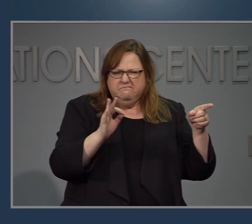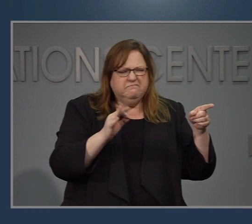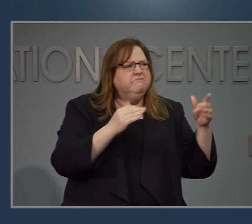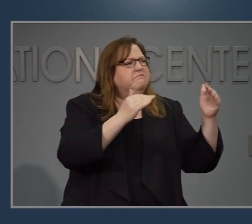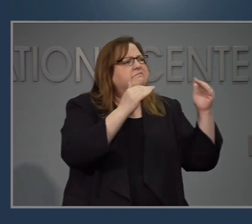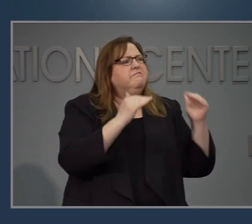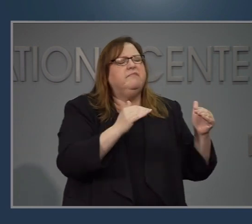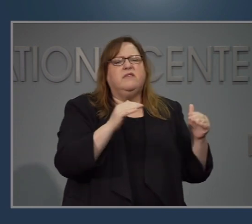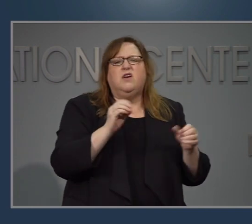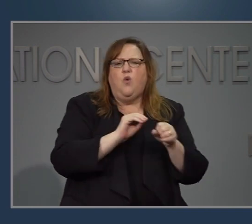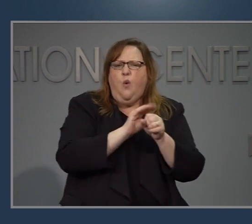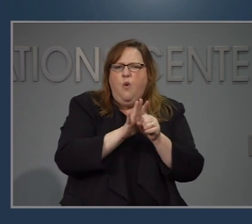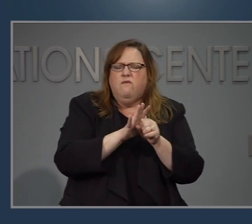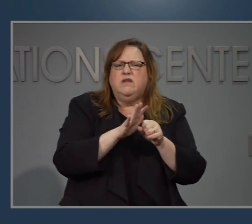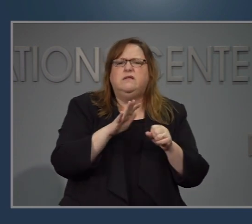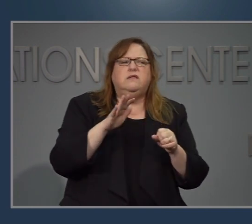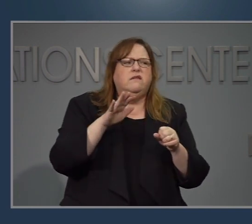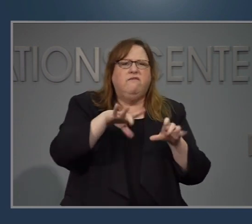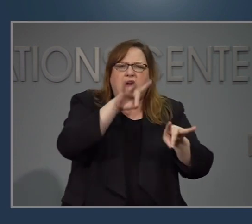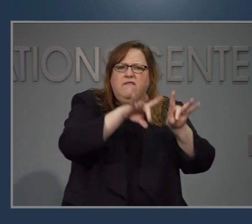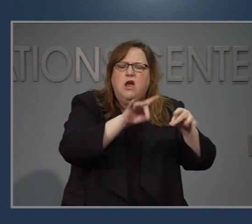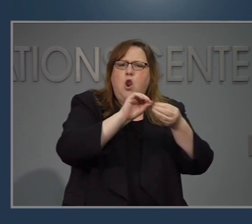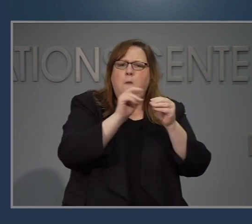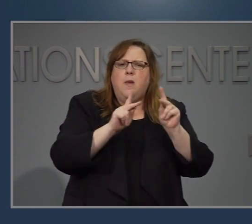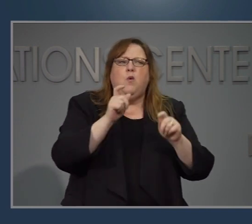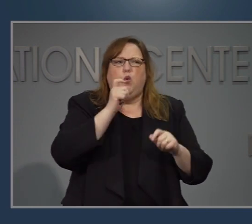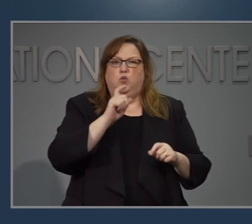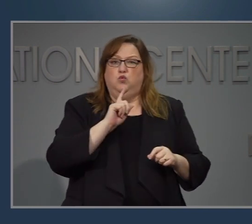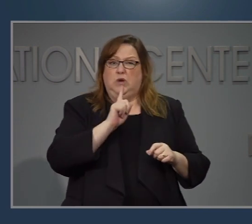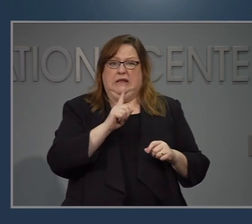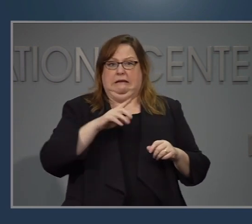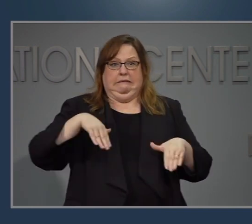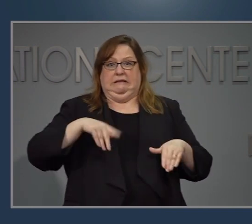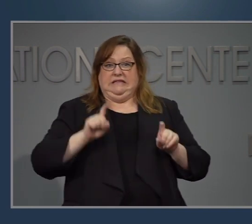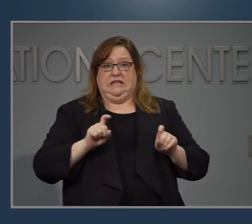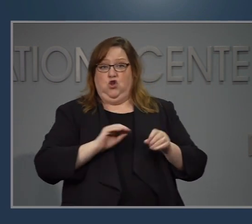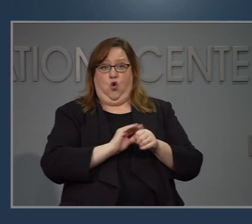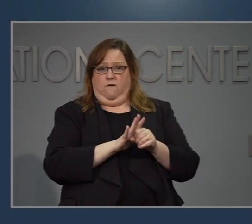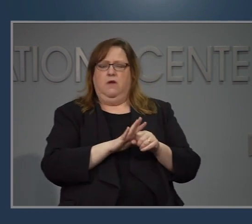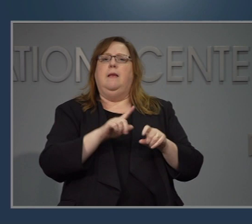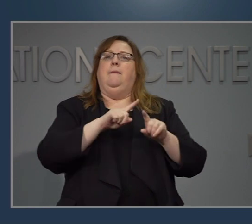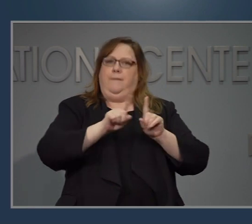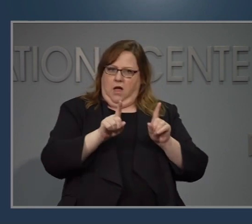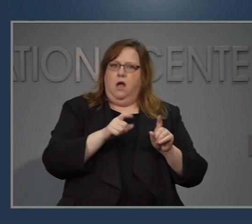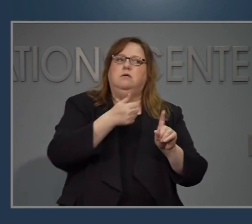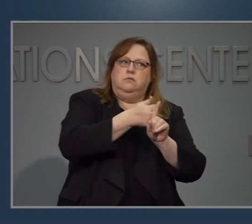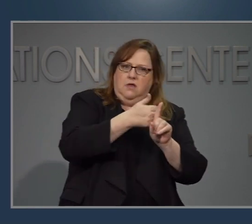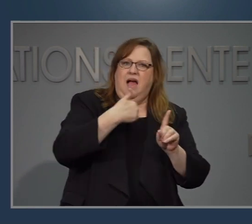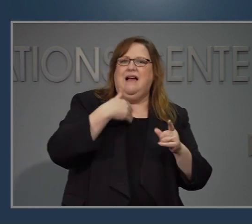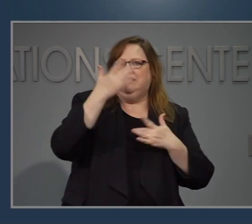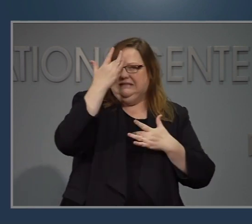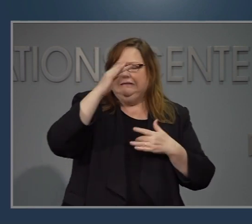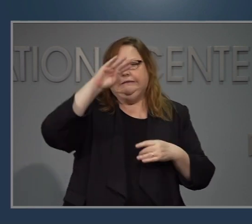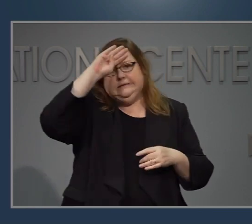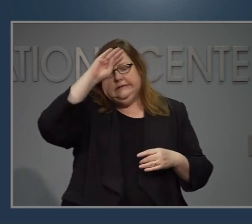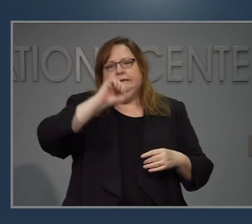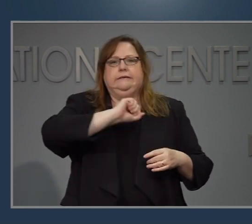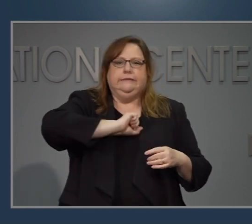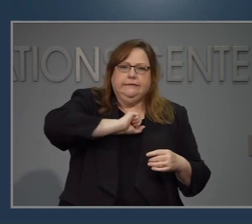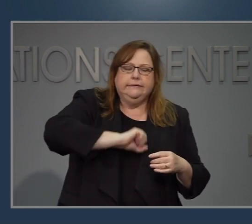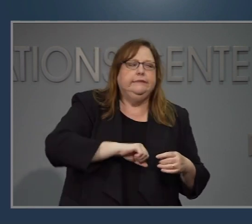de propagación también aquí van a encontrar un mapa de Carolina del Norte mejorado en donde pondrán ver toda la